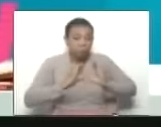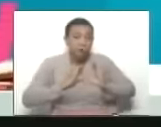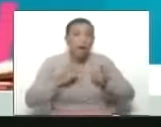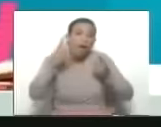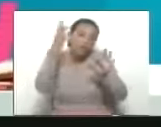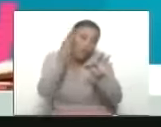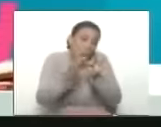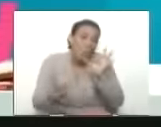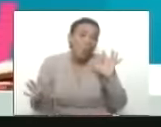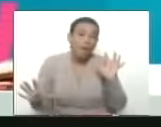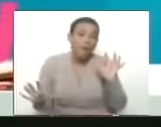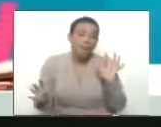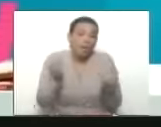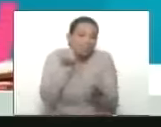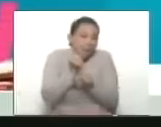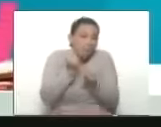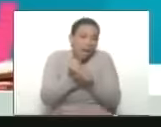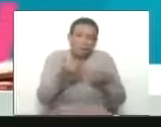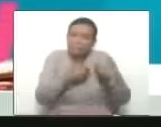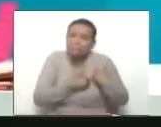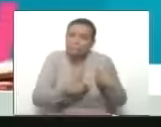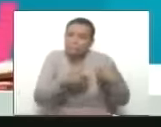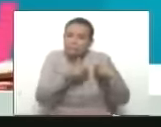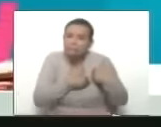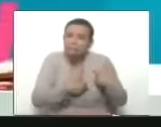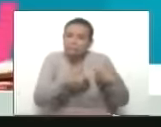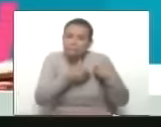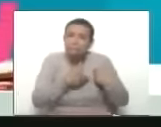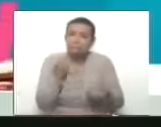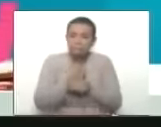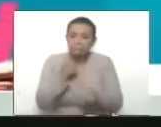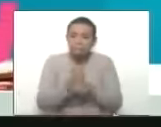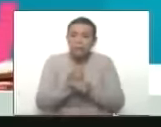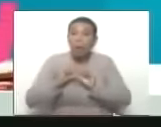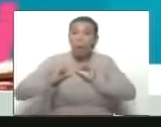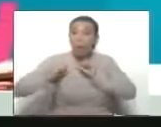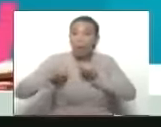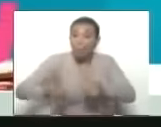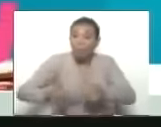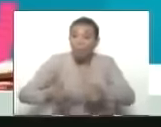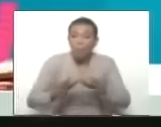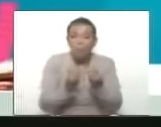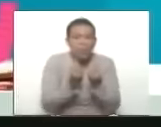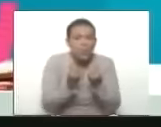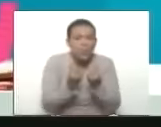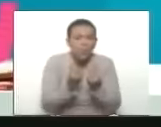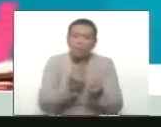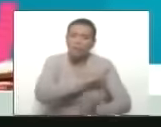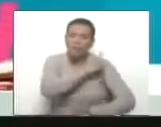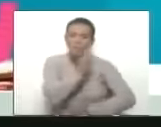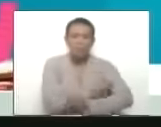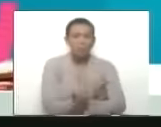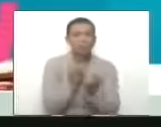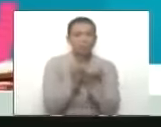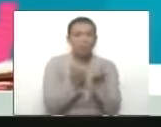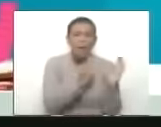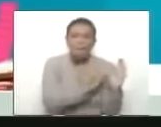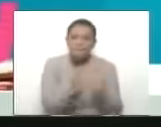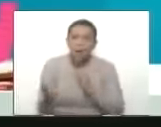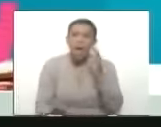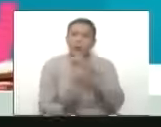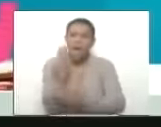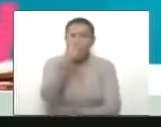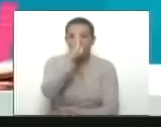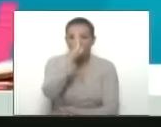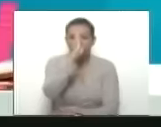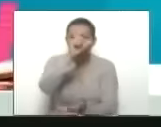afortunadamente con el trabajo siempre se puede vamos a arrancar con mucha potencia el programa Credi